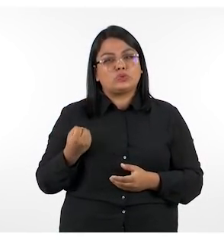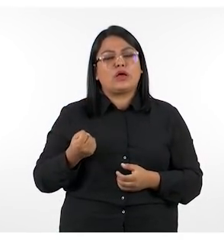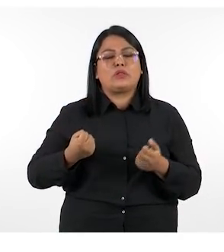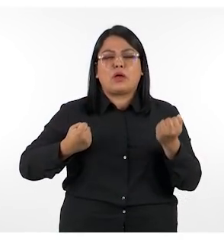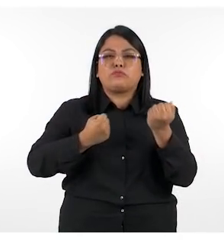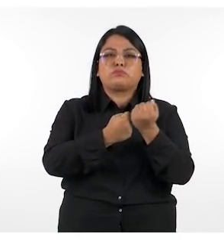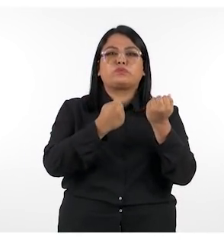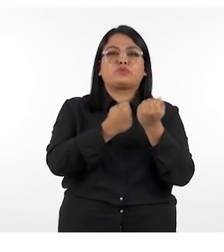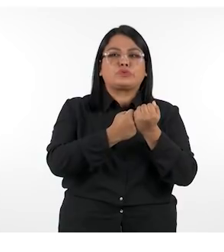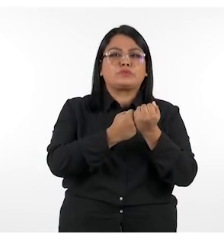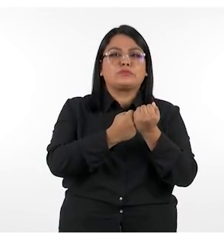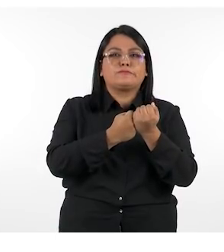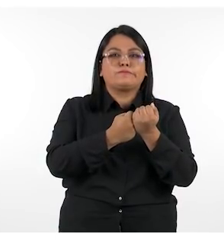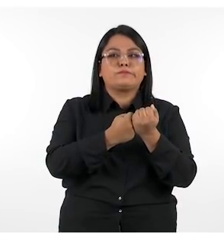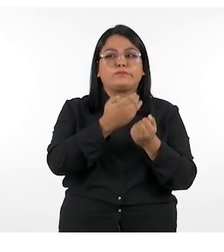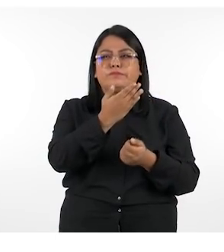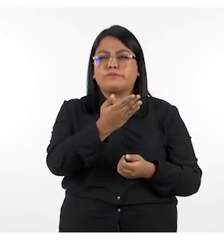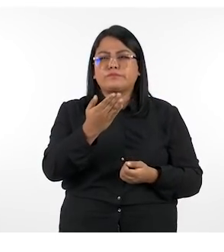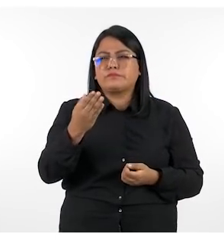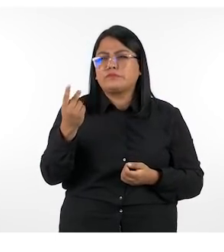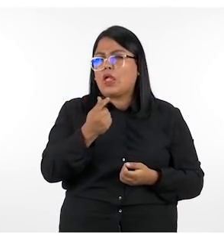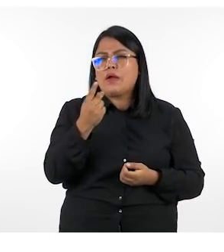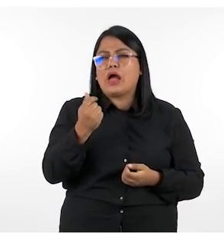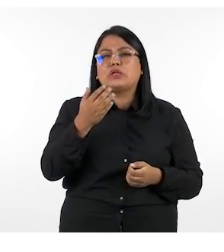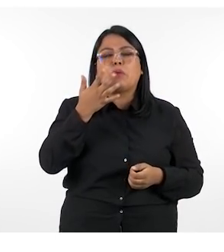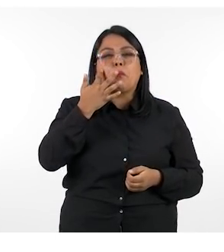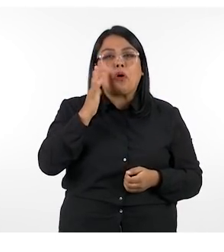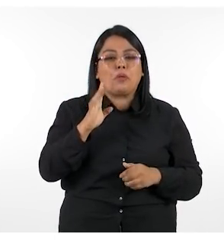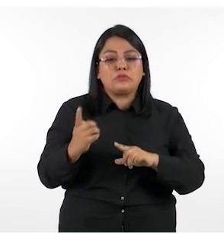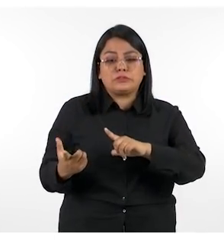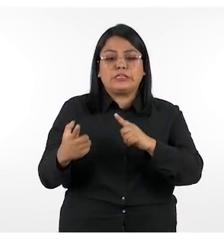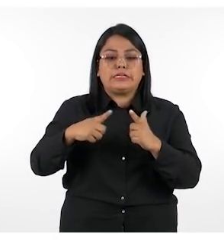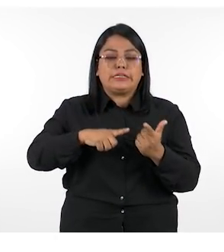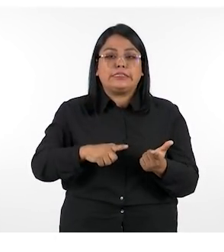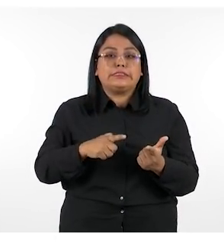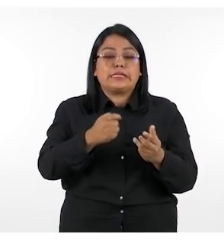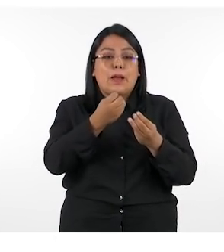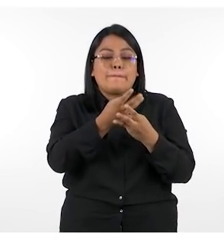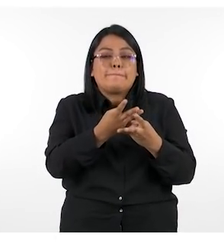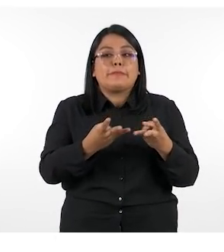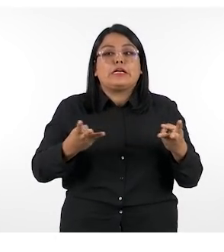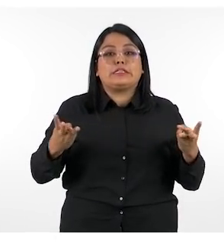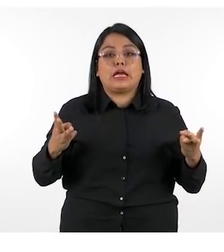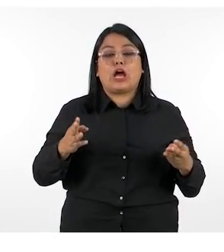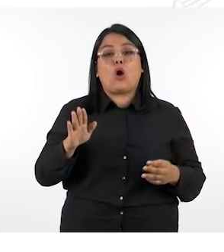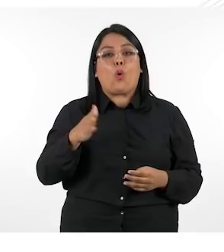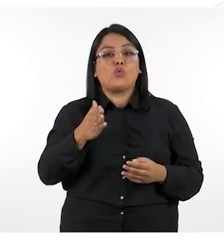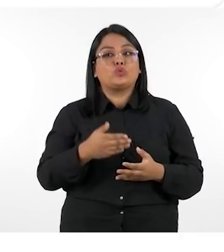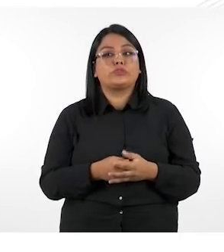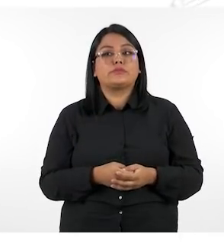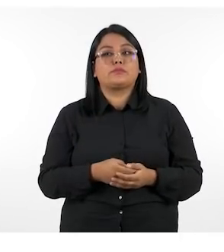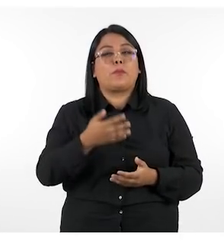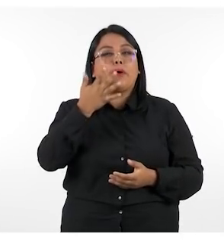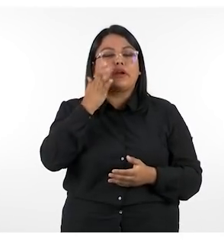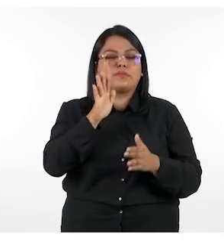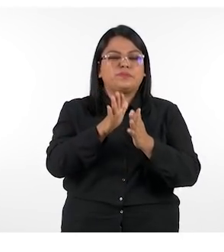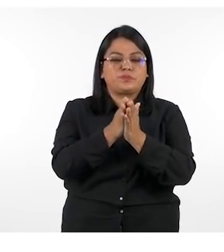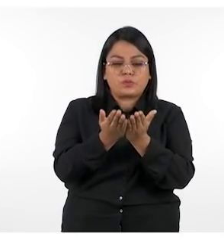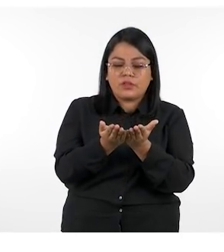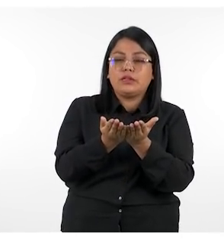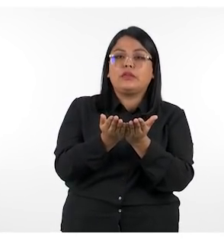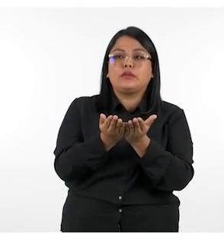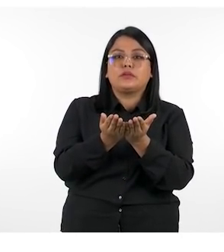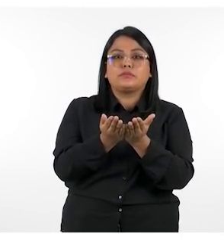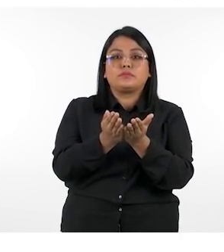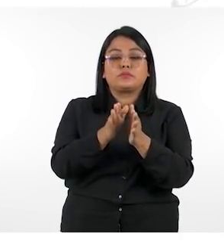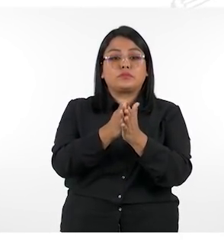nos colaboren con aspectos simples como preparar con anticipación los materiales a utilizar como su libro